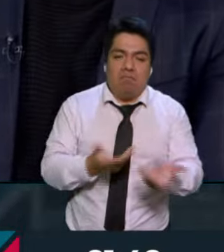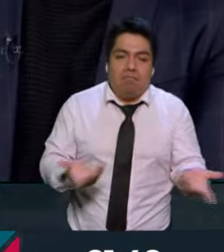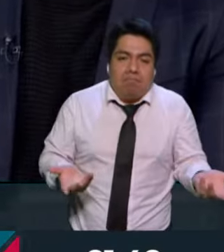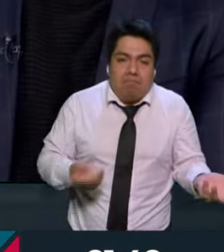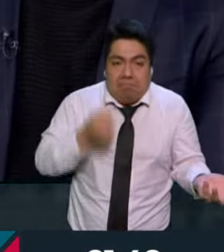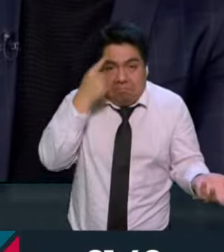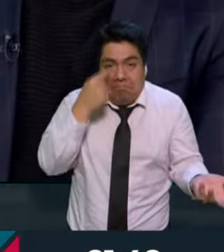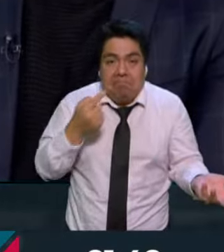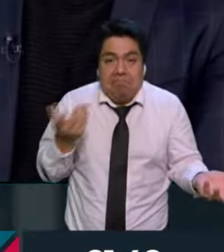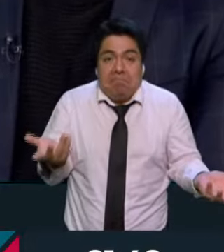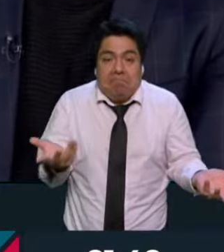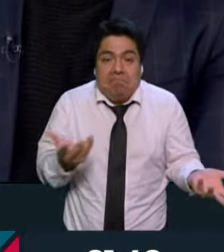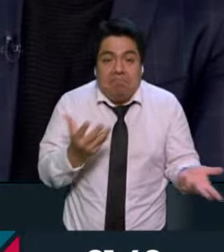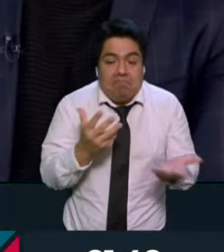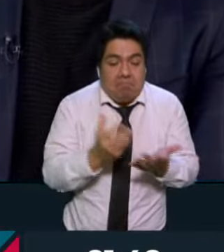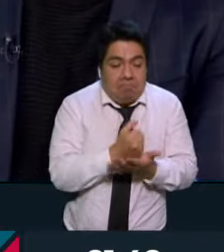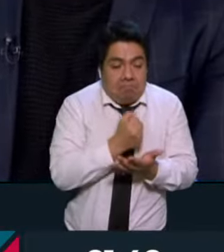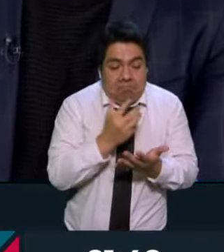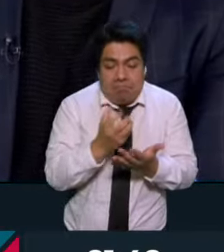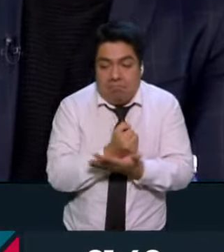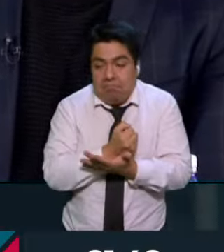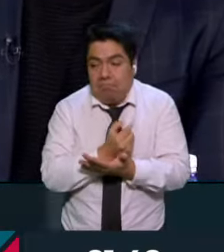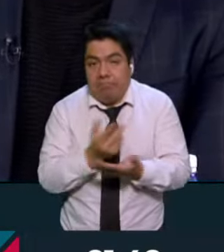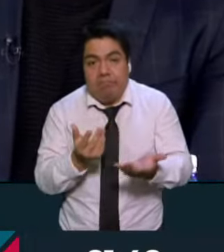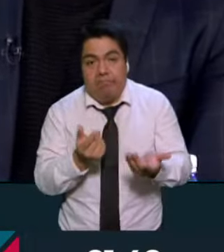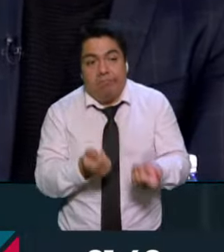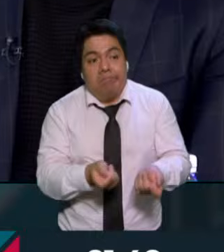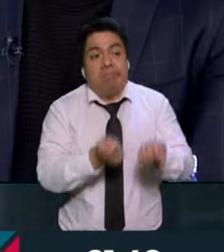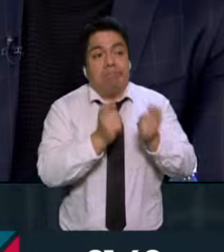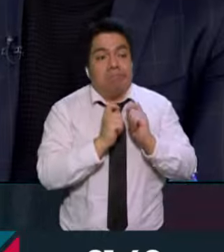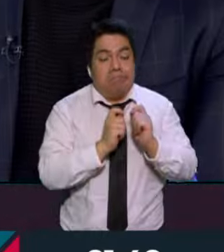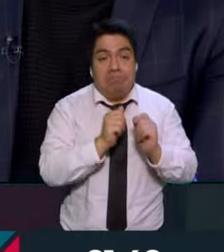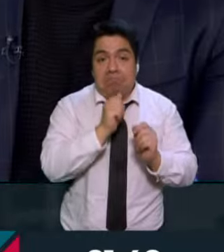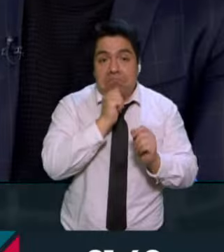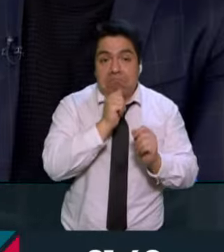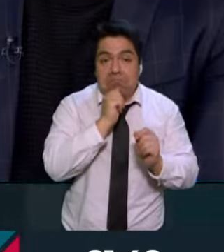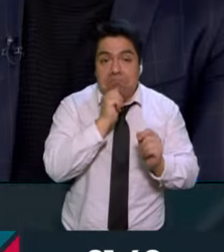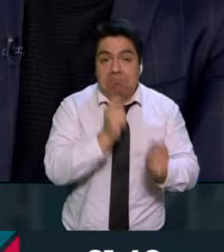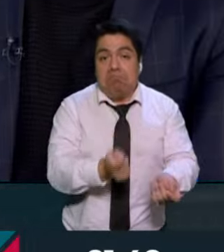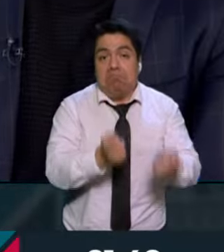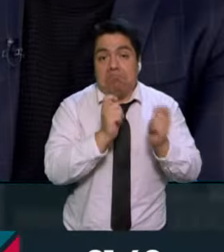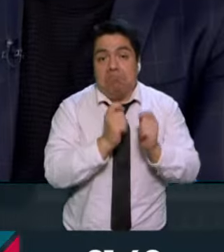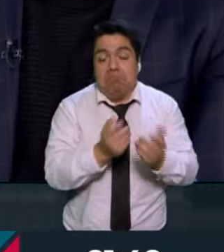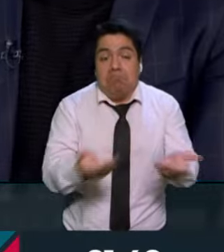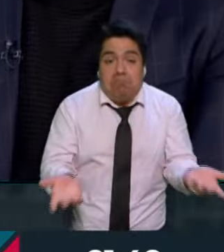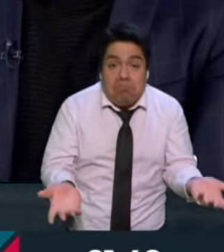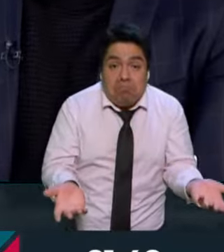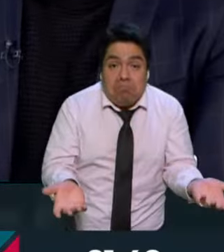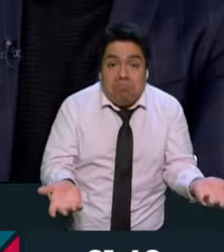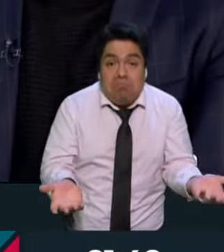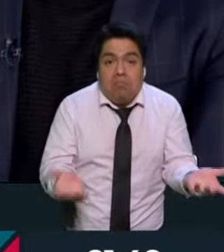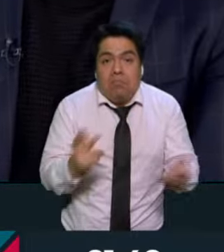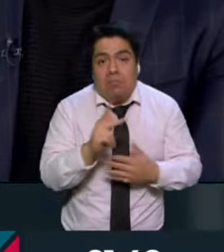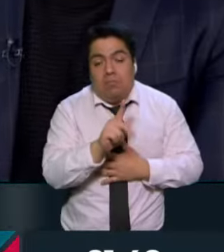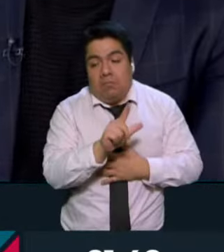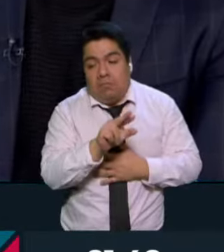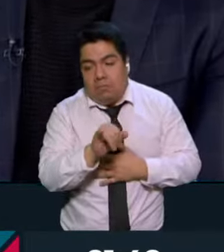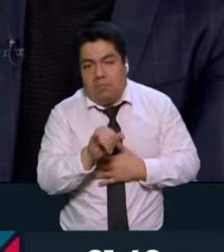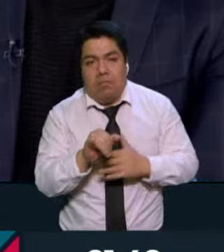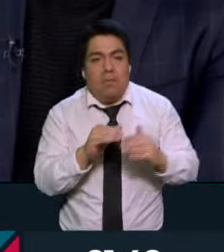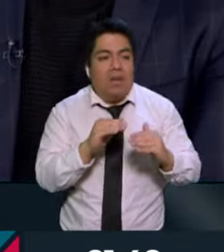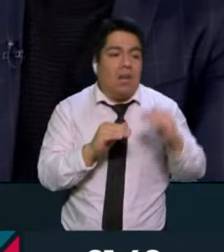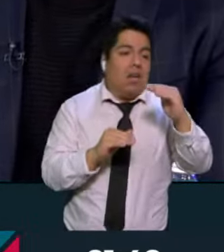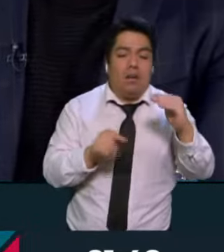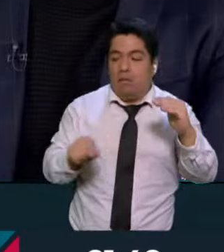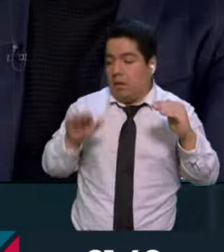caso tiene ganar distritos si ya no te van a asignar después las plurinominales? Yo creo que una cosa no puede descartar a la otra.